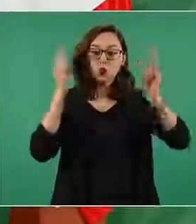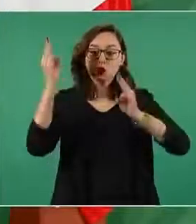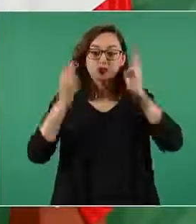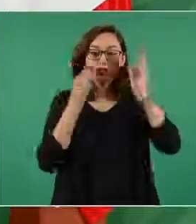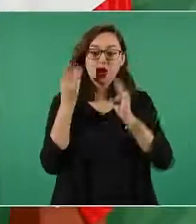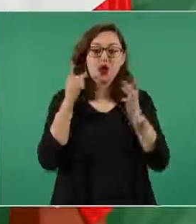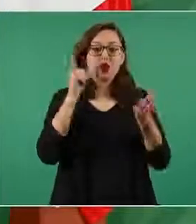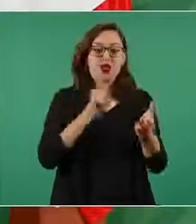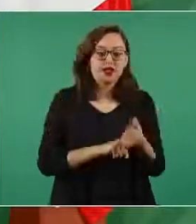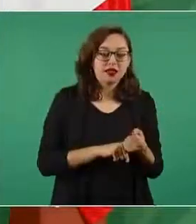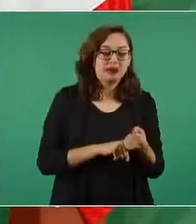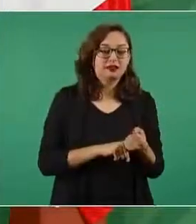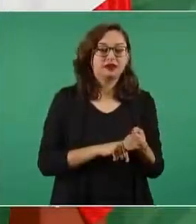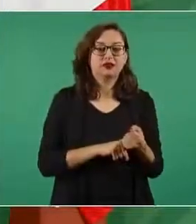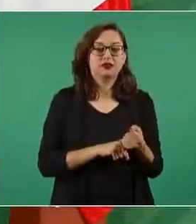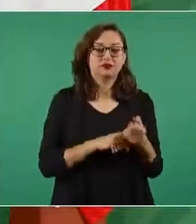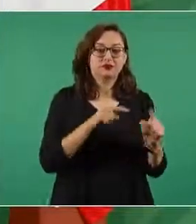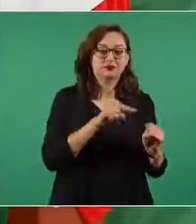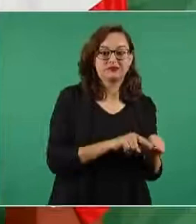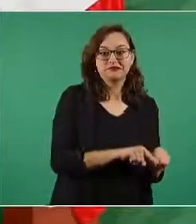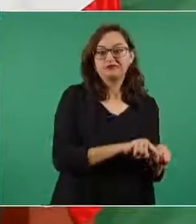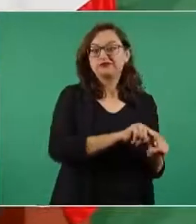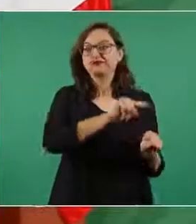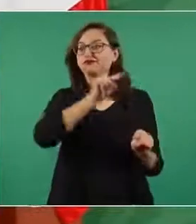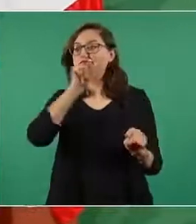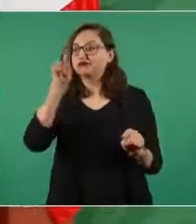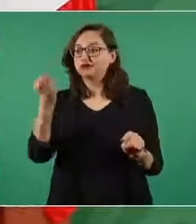van a poder ir a Teotihuacán